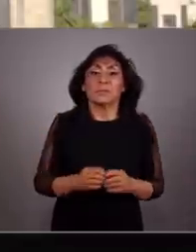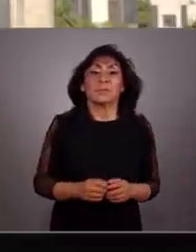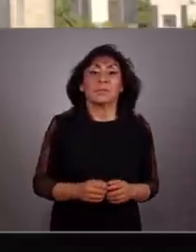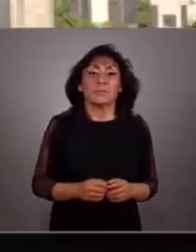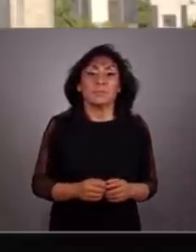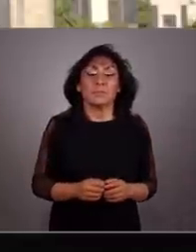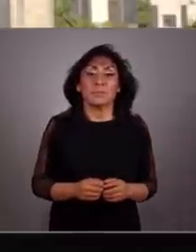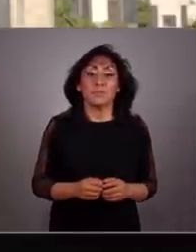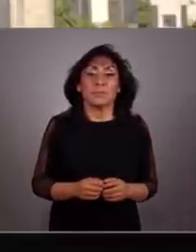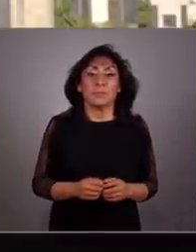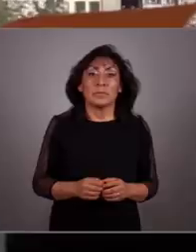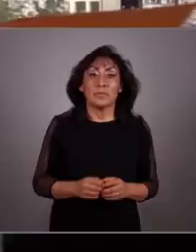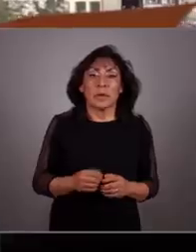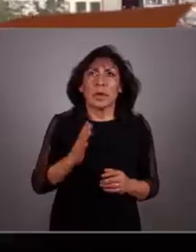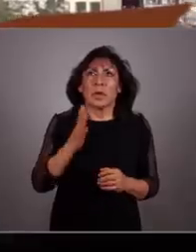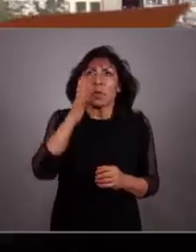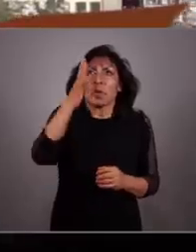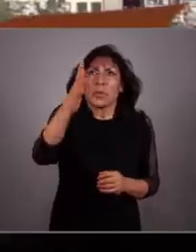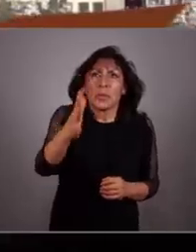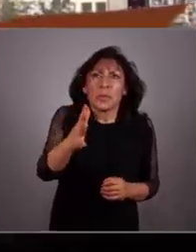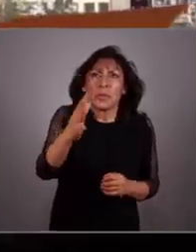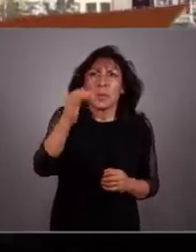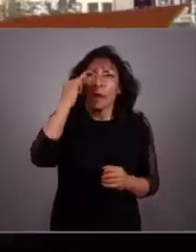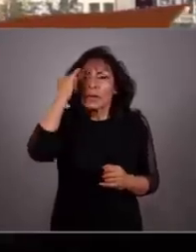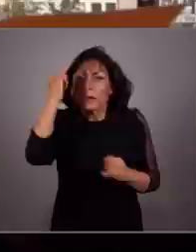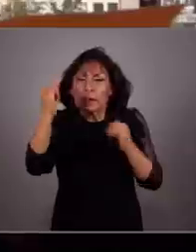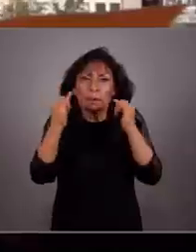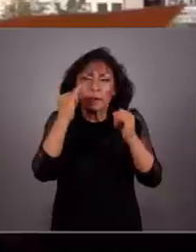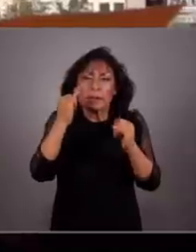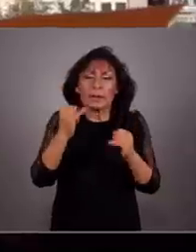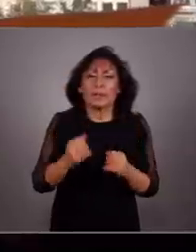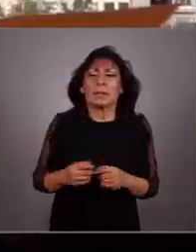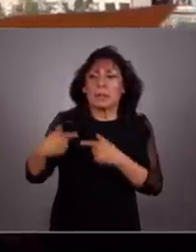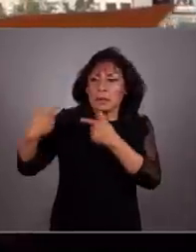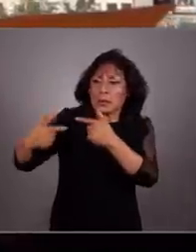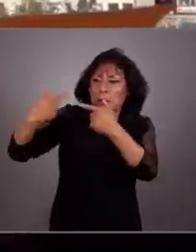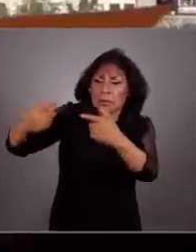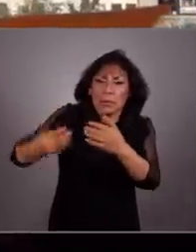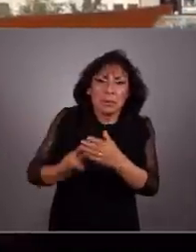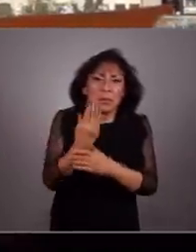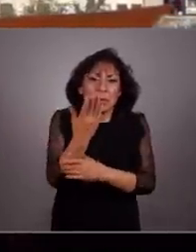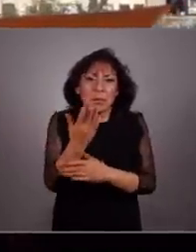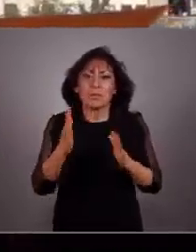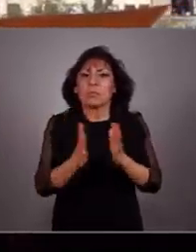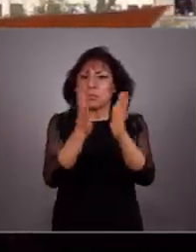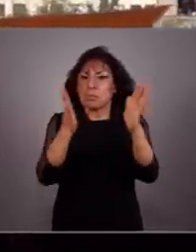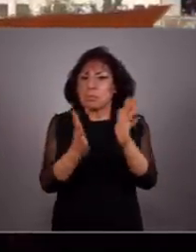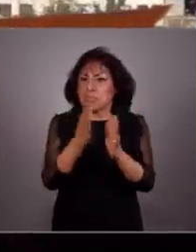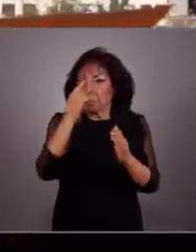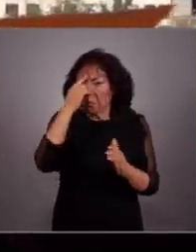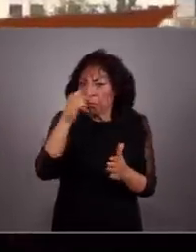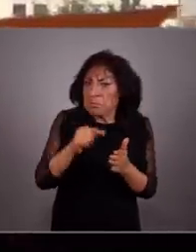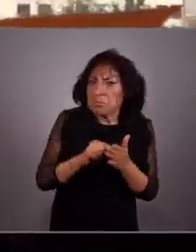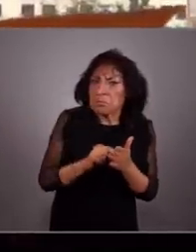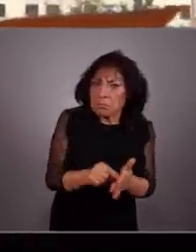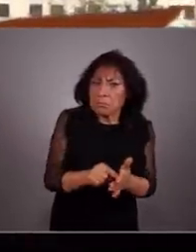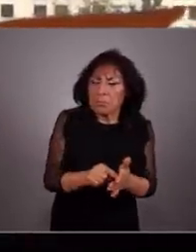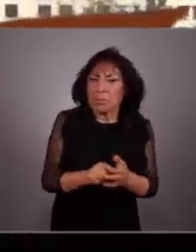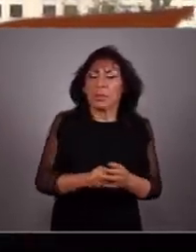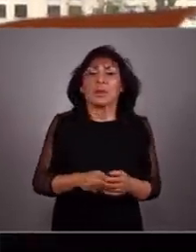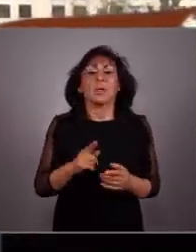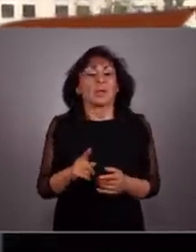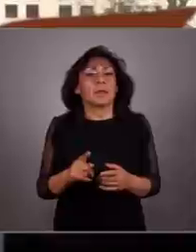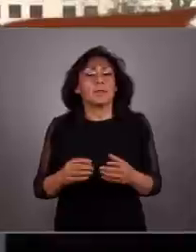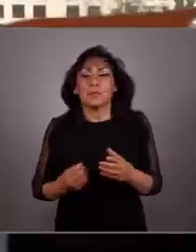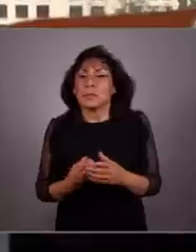seguirá condenado al pasado. Hablar de futuro es creer en la participación de las nuevas generaciones. Es